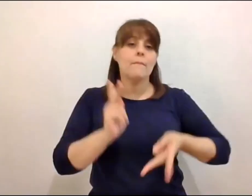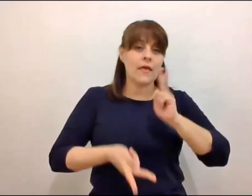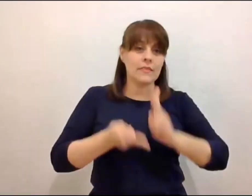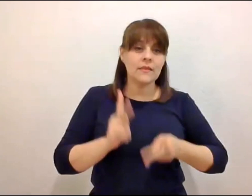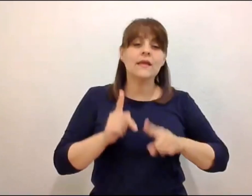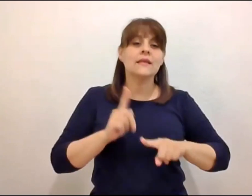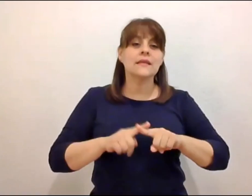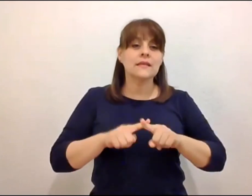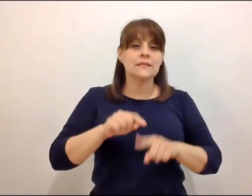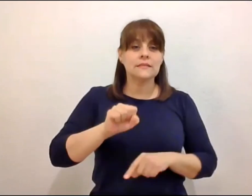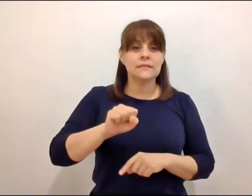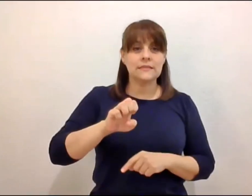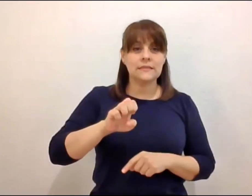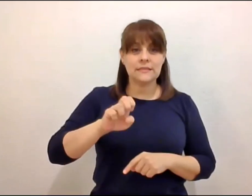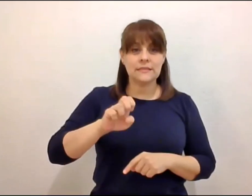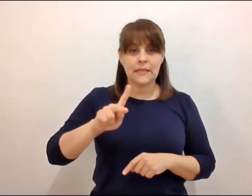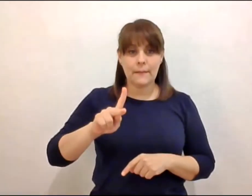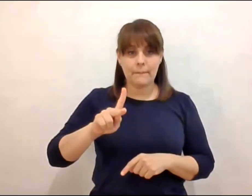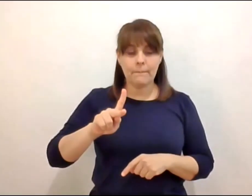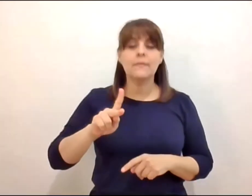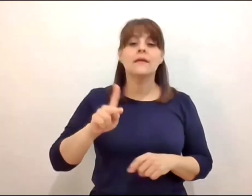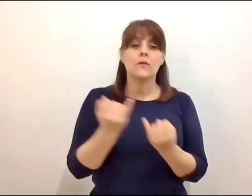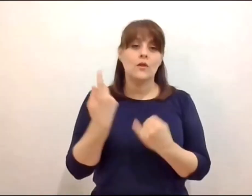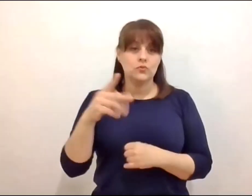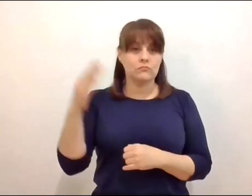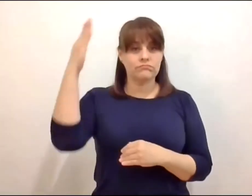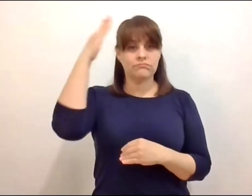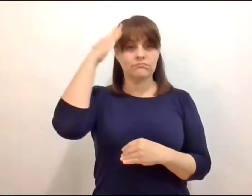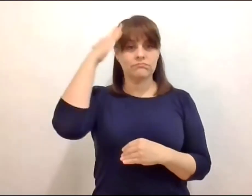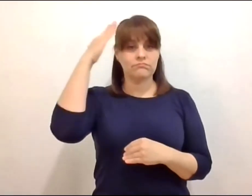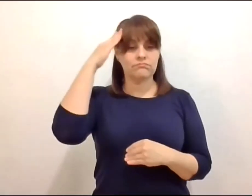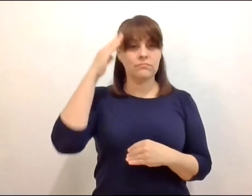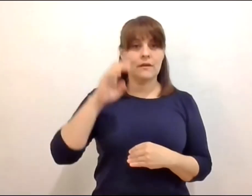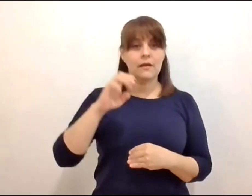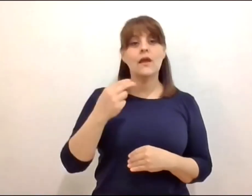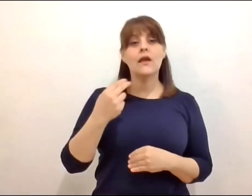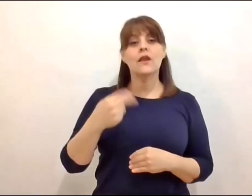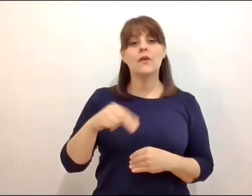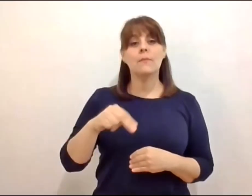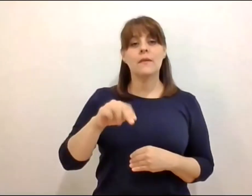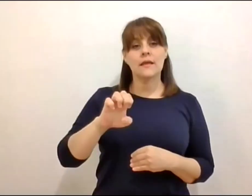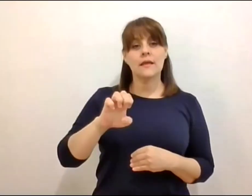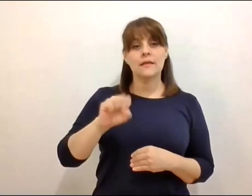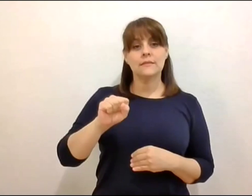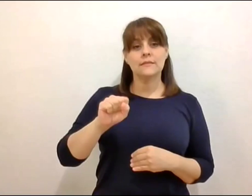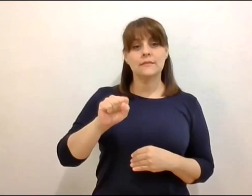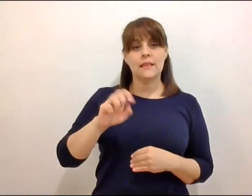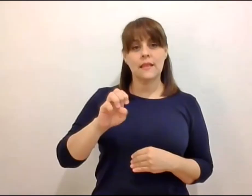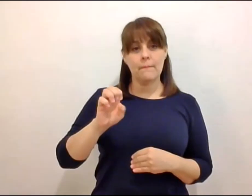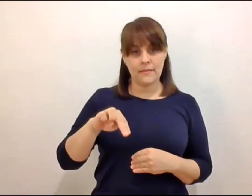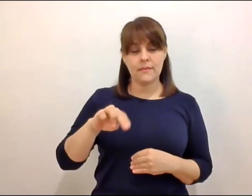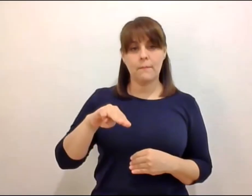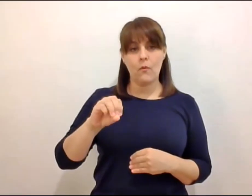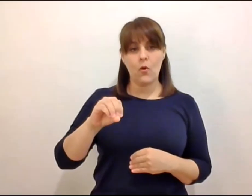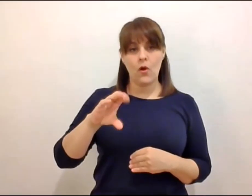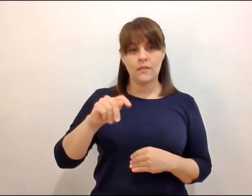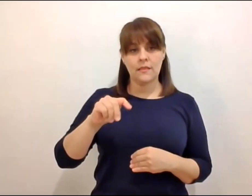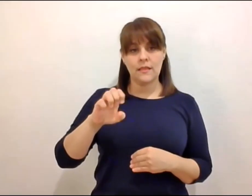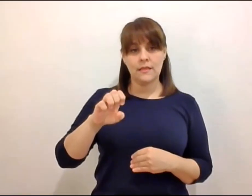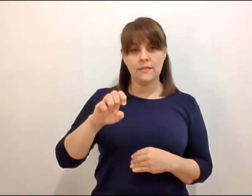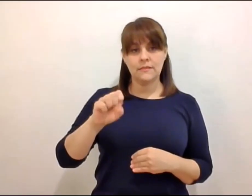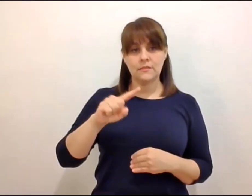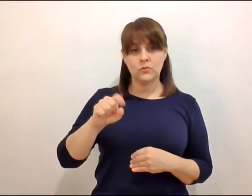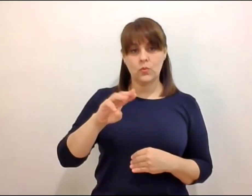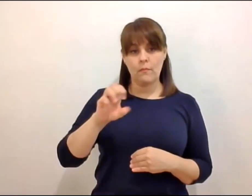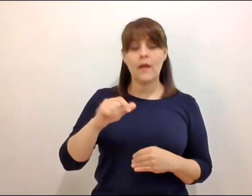y su titular, que está con nosotros, Esteban Moctezuma Barragán. También el Sistema Nacional de Protección Integral de Niñas, Niños